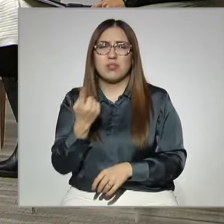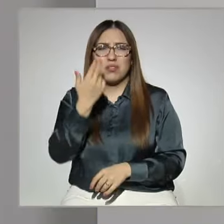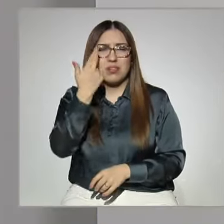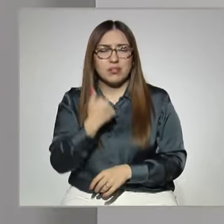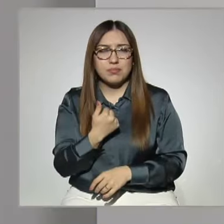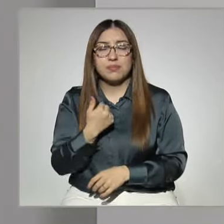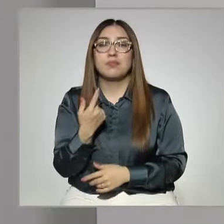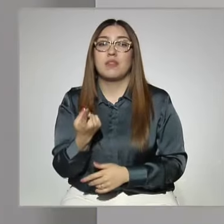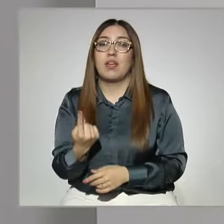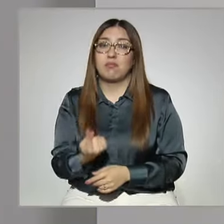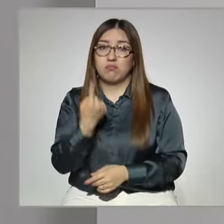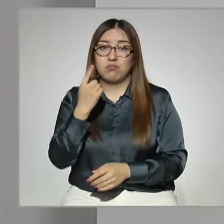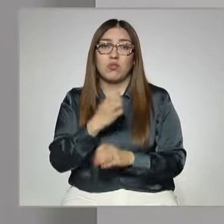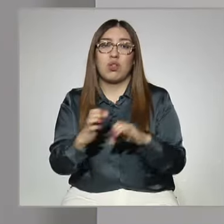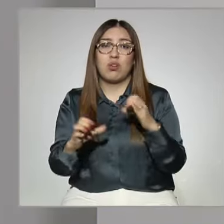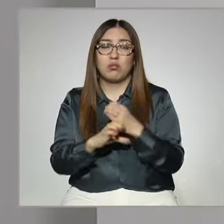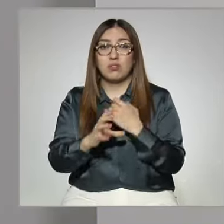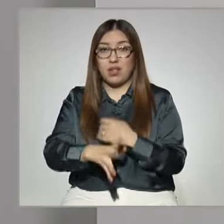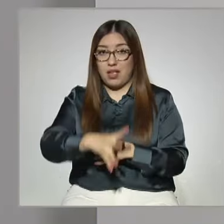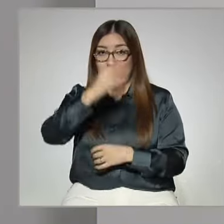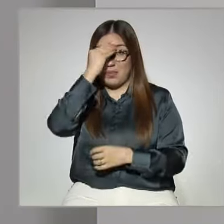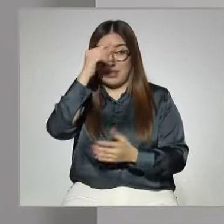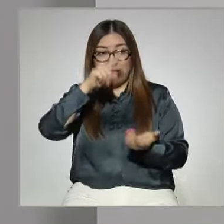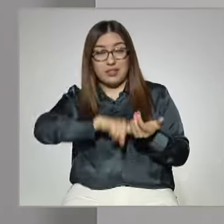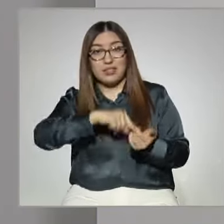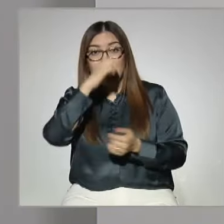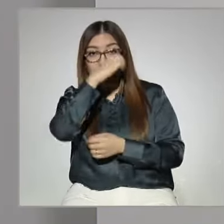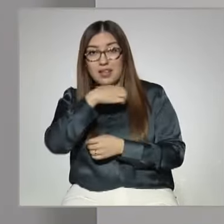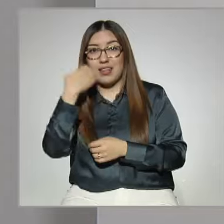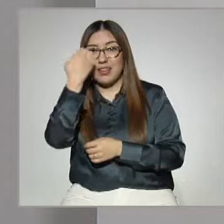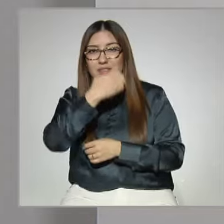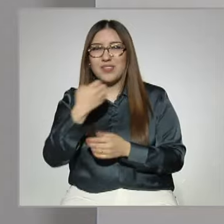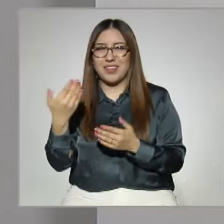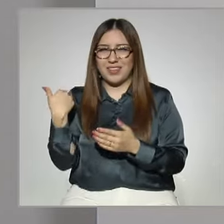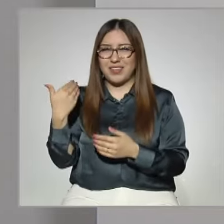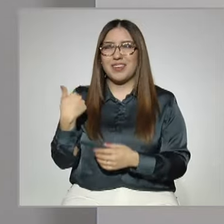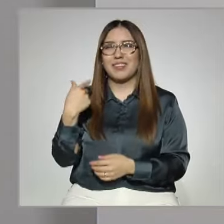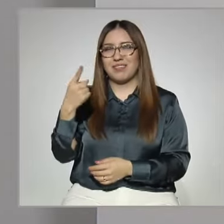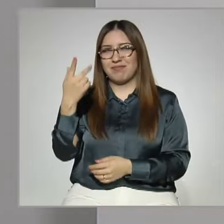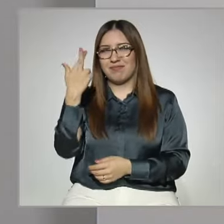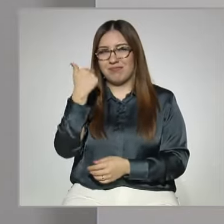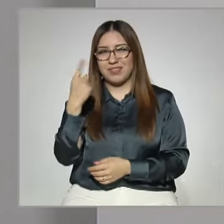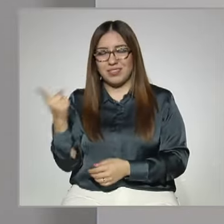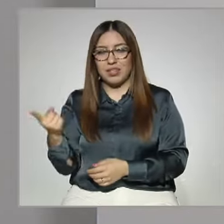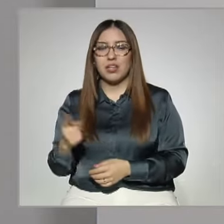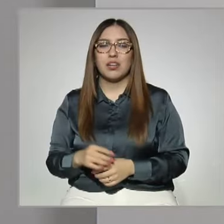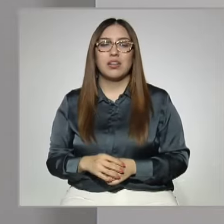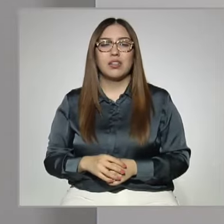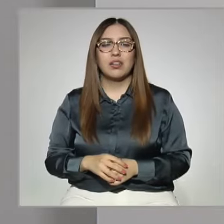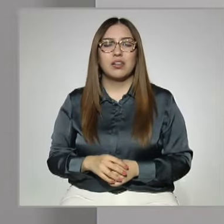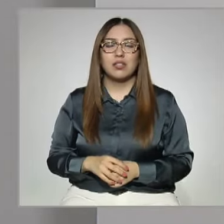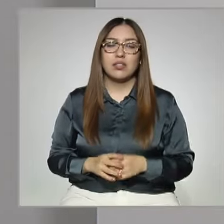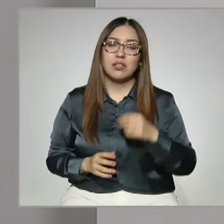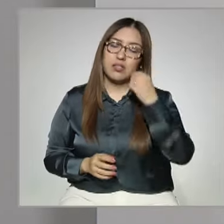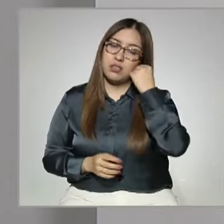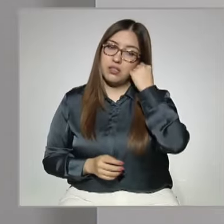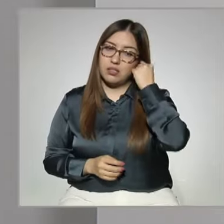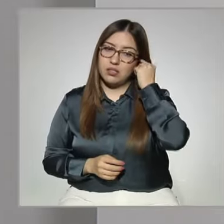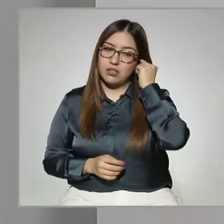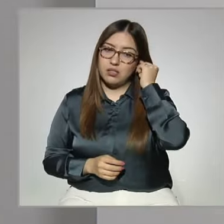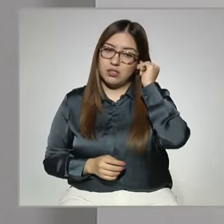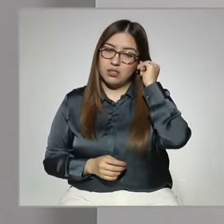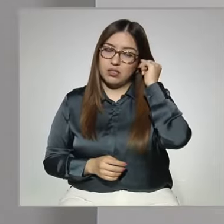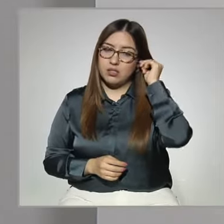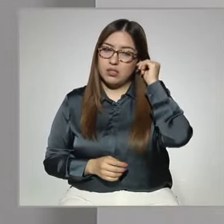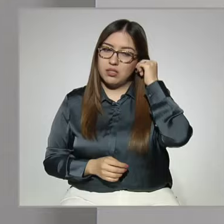es que el aprendizaje que obtenemos en la escuela, ya escuchábamos a nuestro especialista también, que se construye en la escuela, siempre va a ser